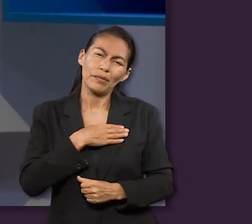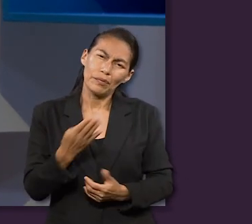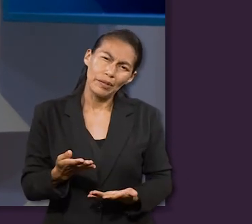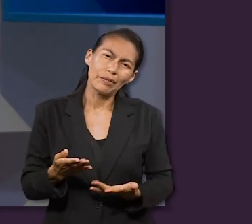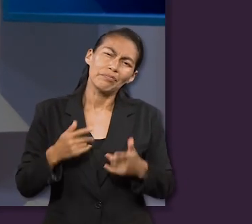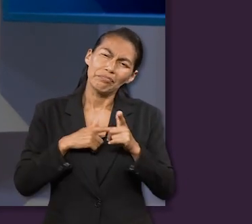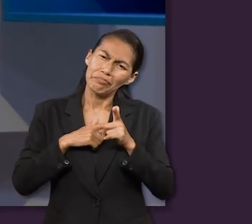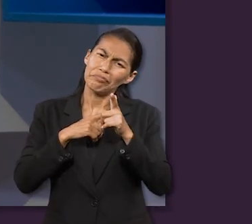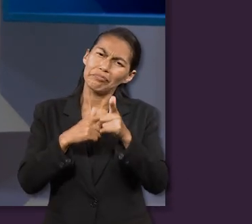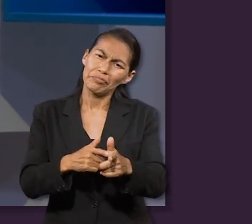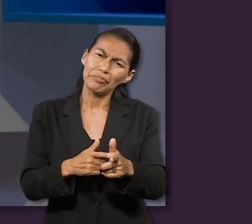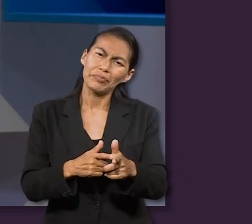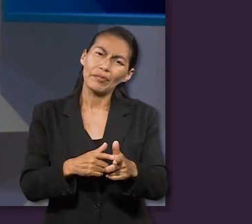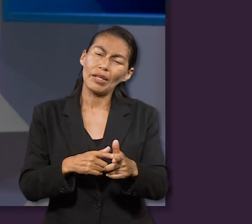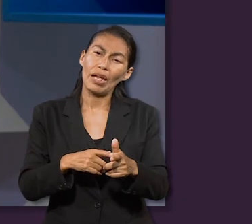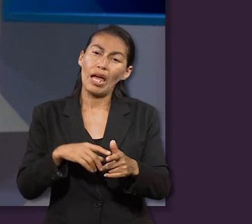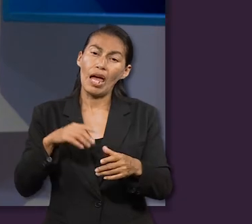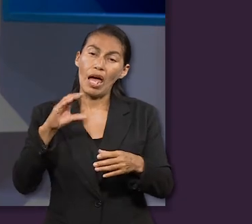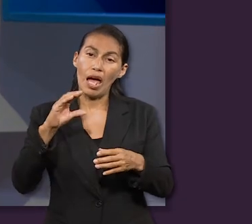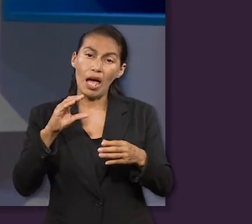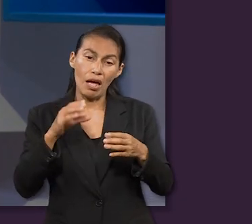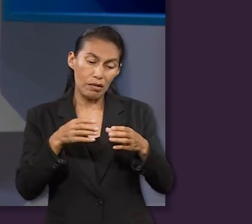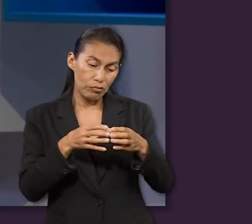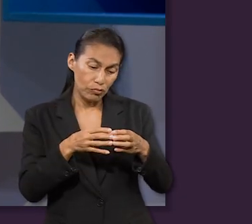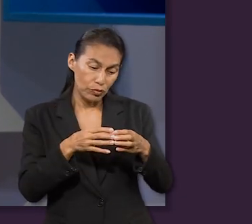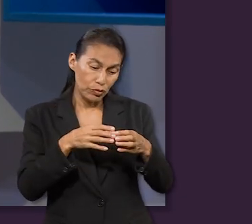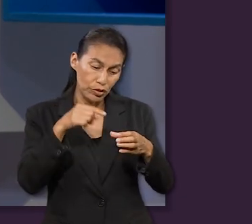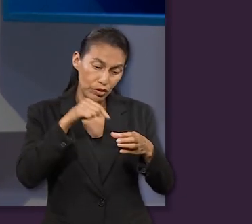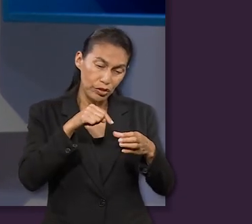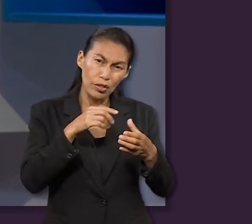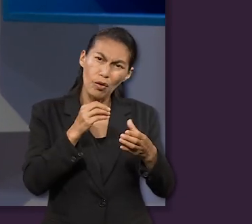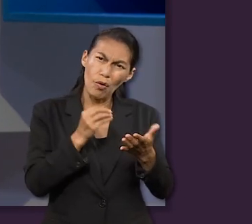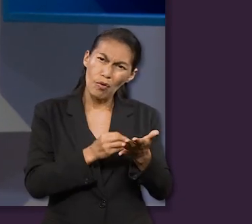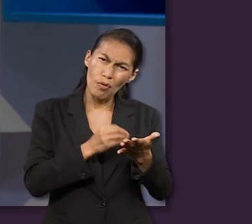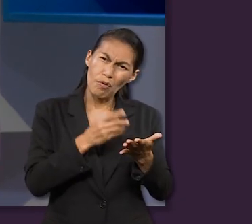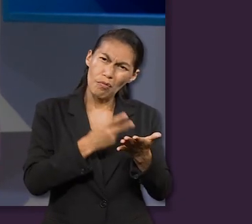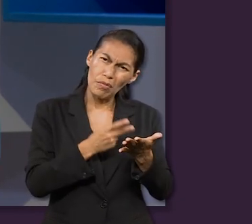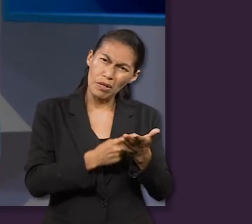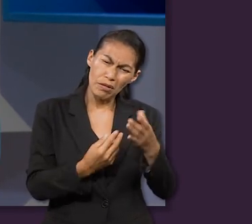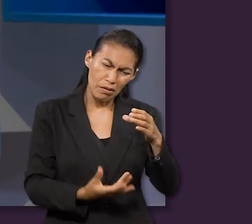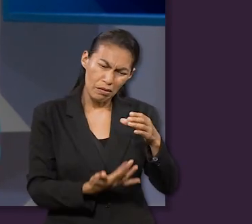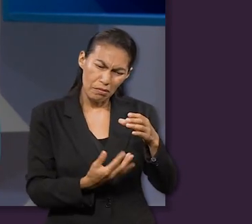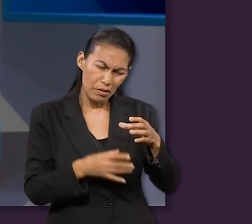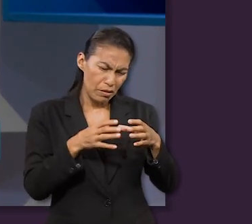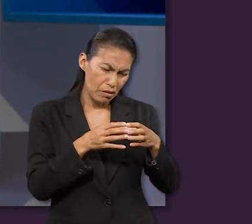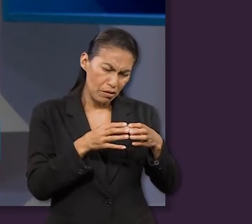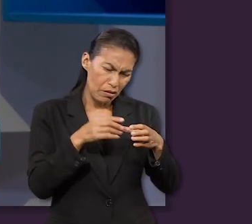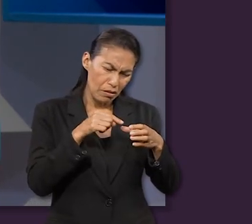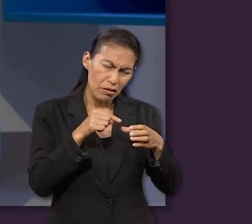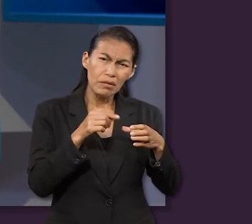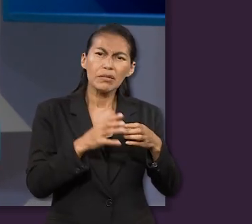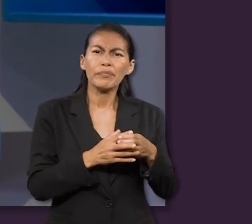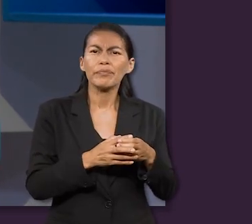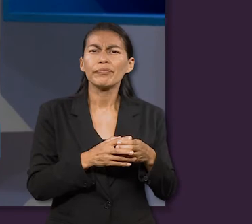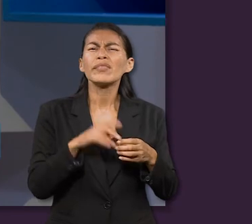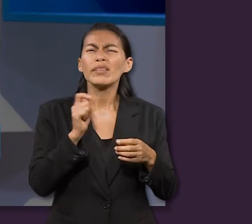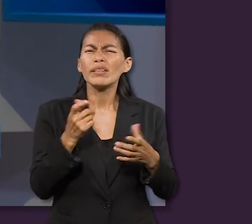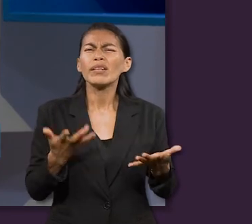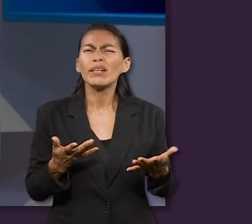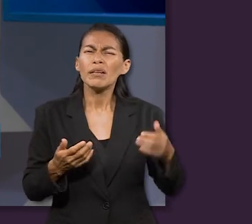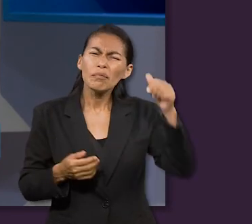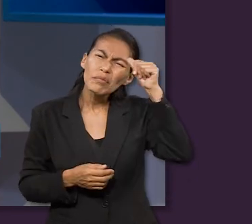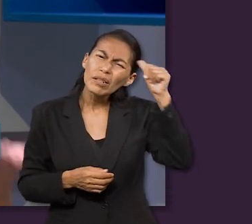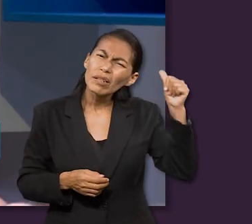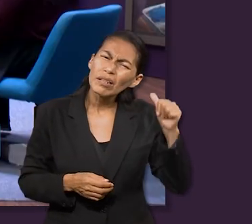estudio. Y bueno, vamos a seguir abordando los diferentes crisoles venideros que vimos en esta lección y uno de ellos es el del